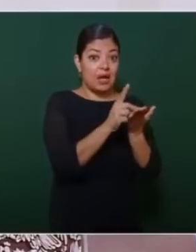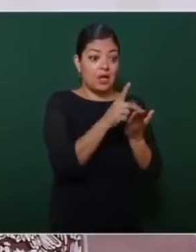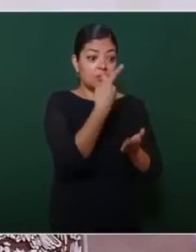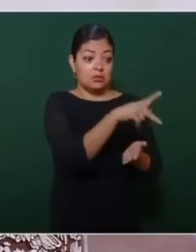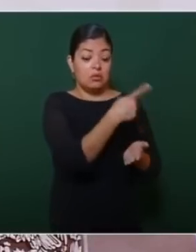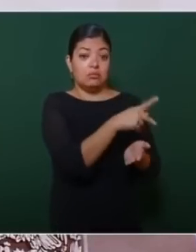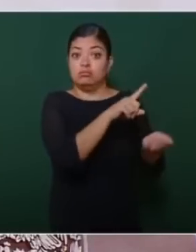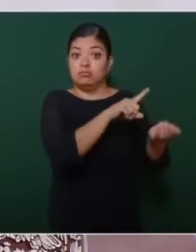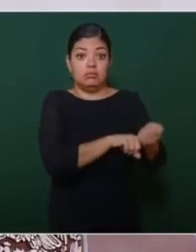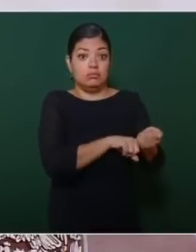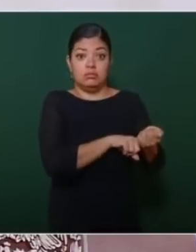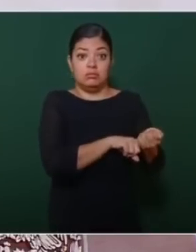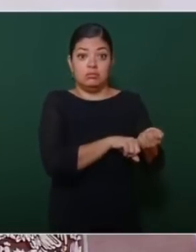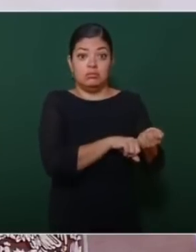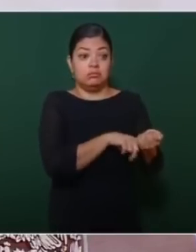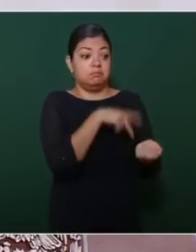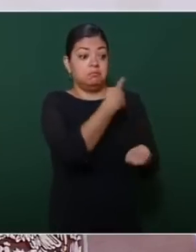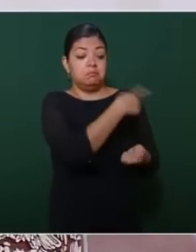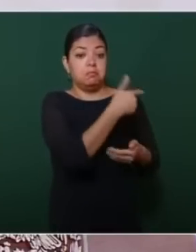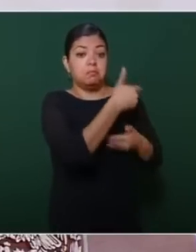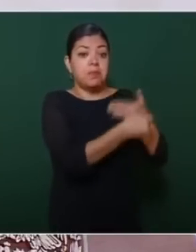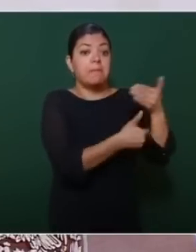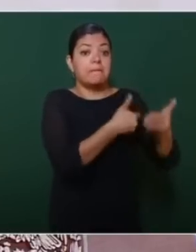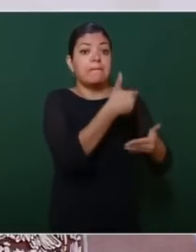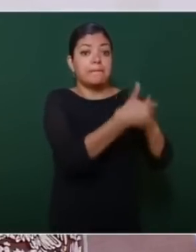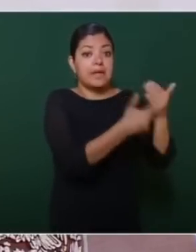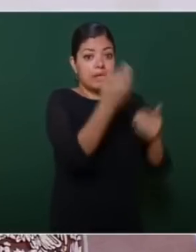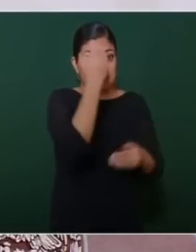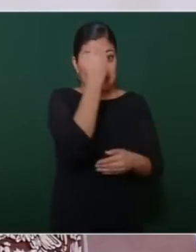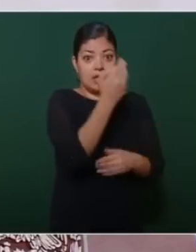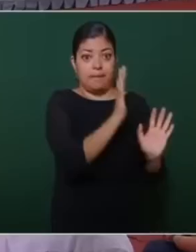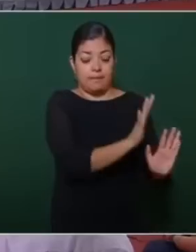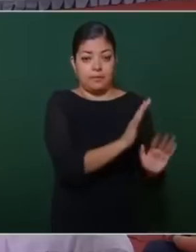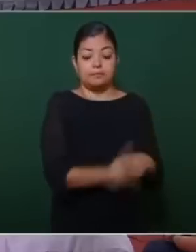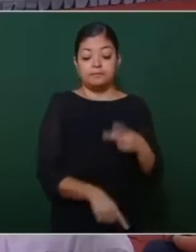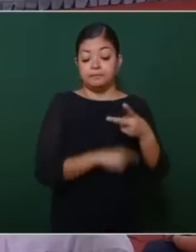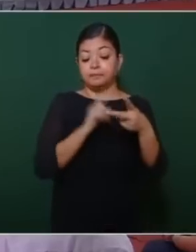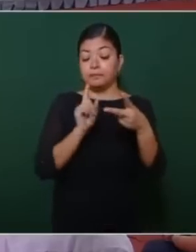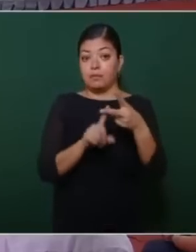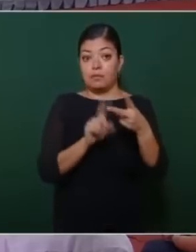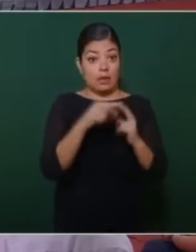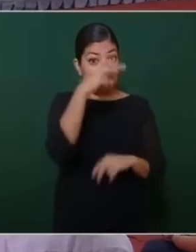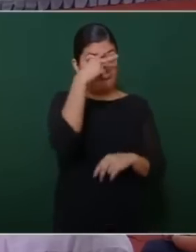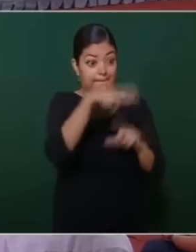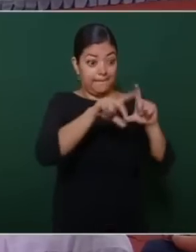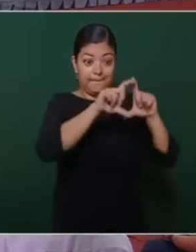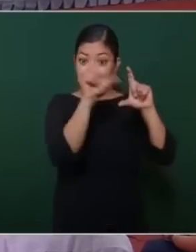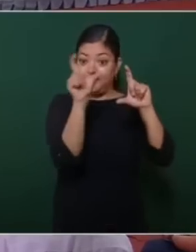ejercicio de sus procesos democráticos dos en el caso de México